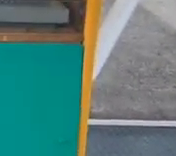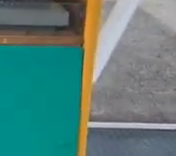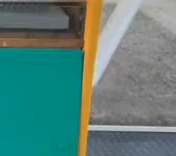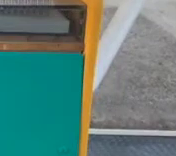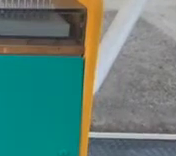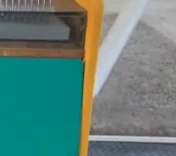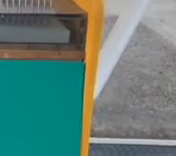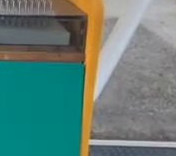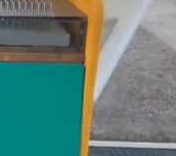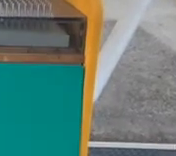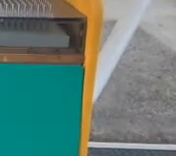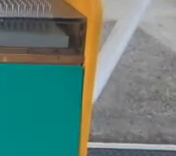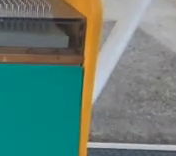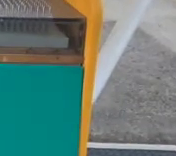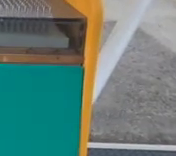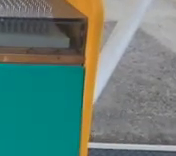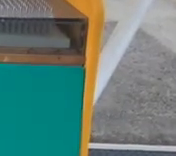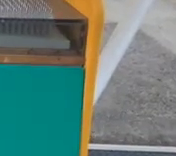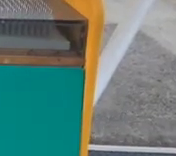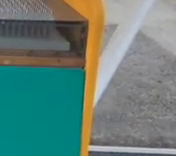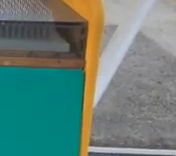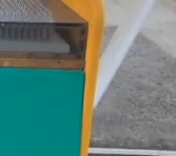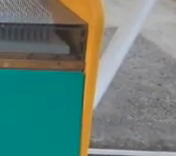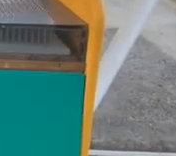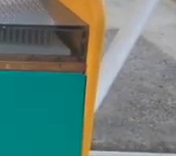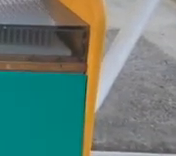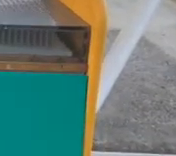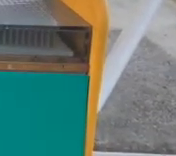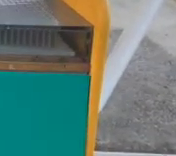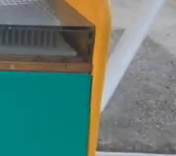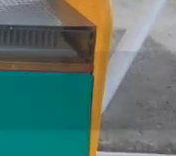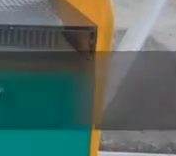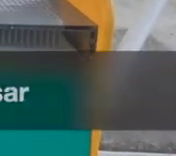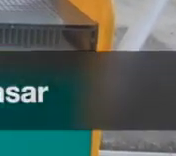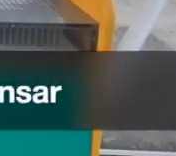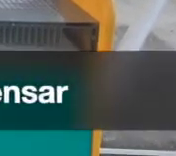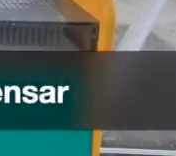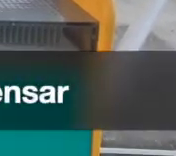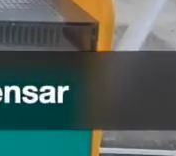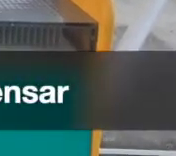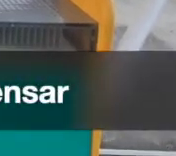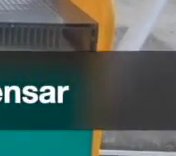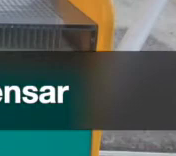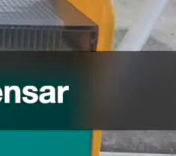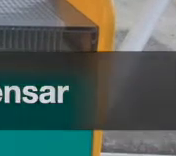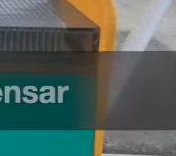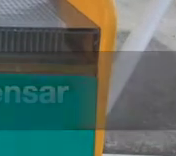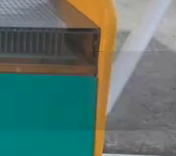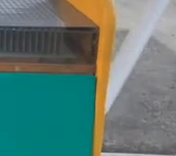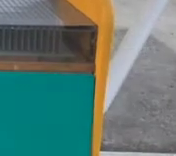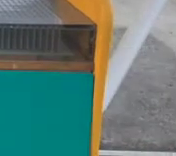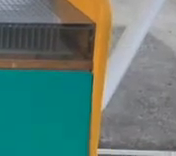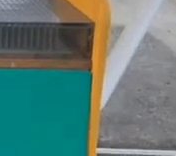¿Alguna vez has querido dormir con vos aquí? Experimenta en la sala casa del Museo Caná, transformamos a forma de pensar.